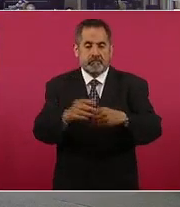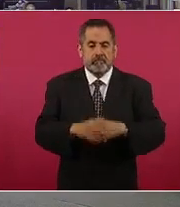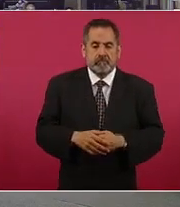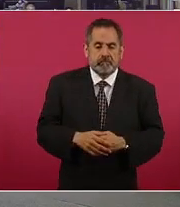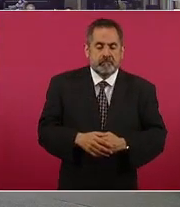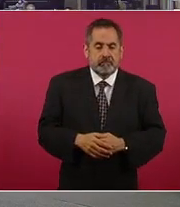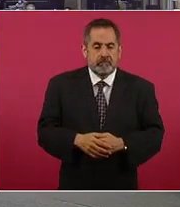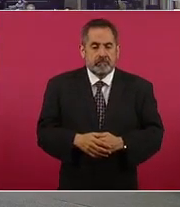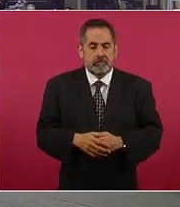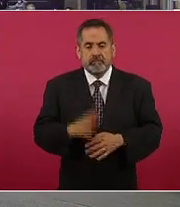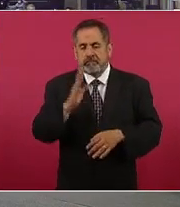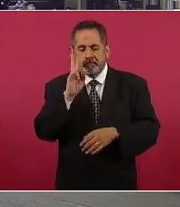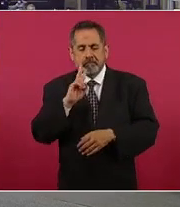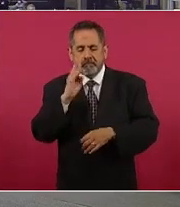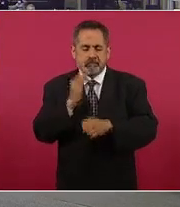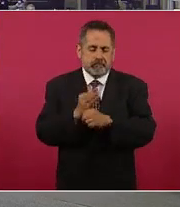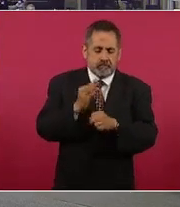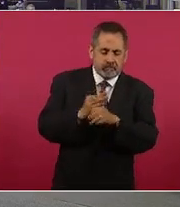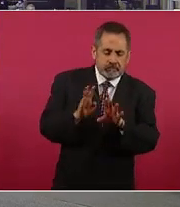viendo por dónde